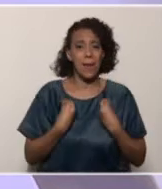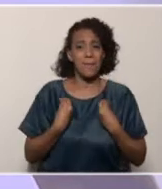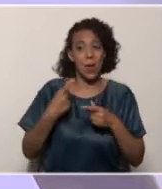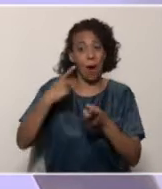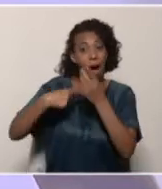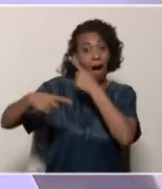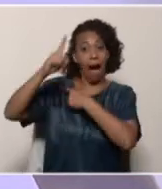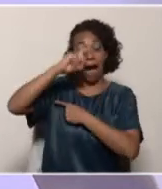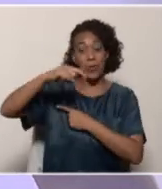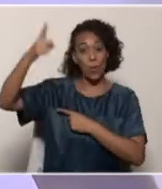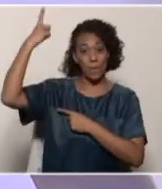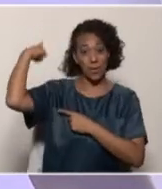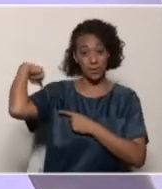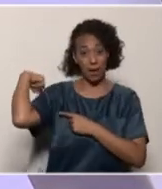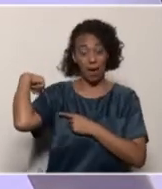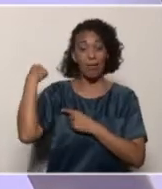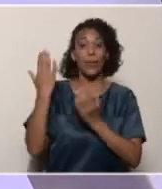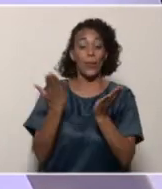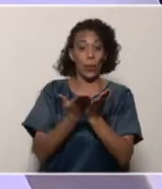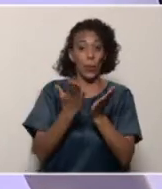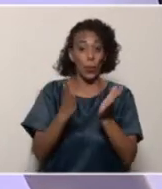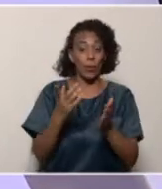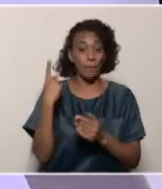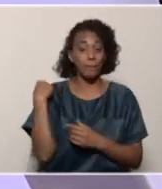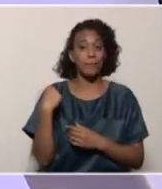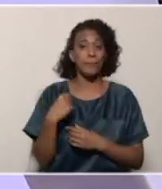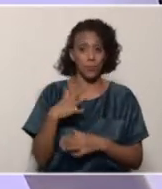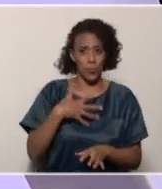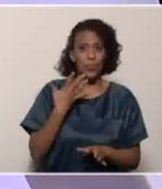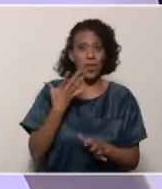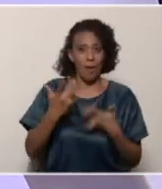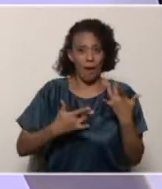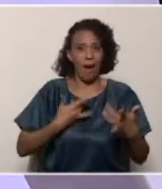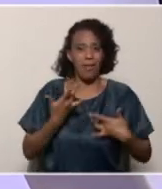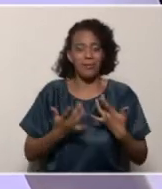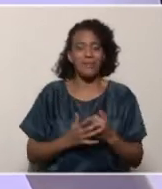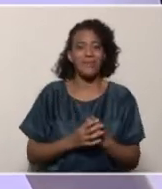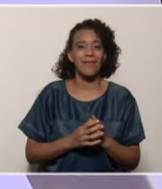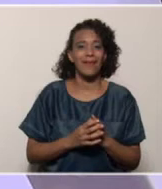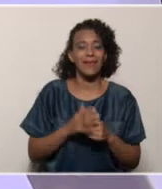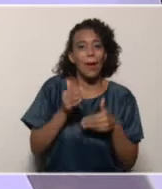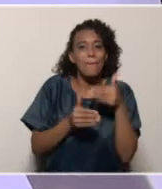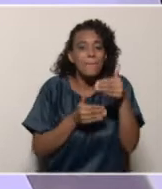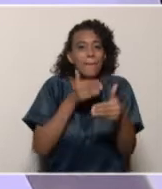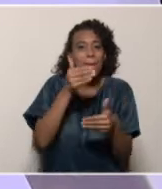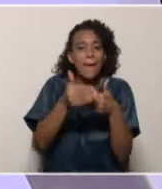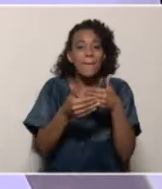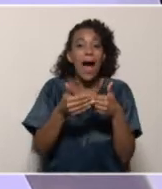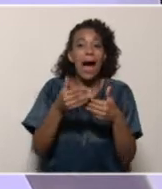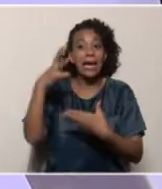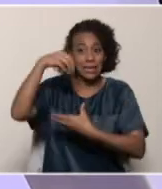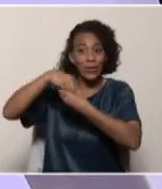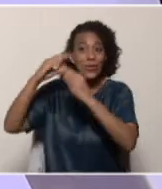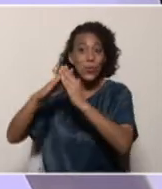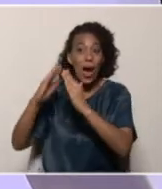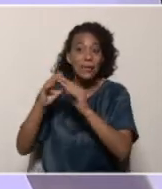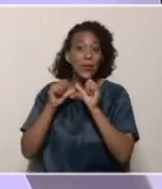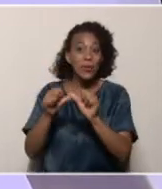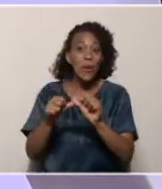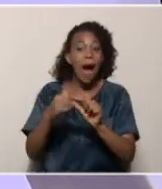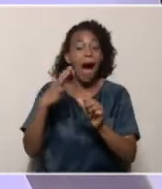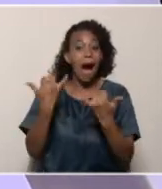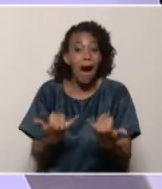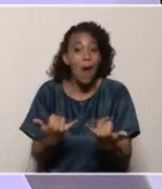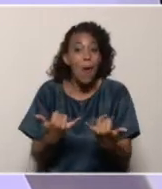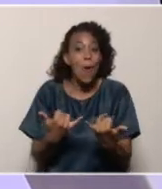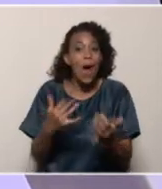los estudiantes del año pasado, del año escolar pasado, pudieron hacer desde este proceso de contingencia social. Entonces, vamos